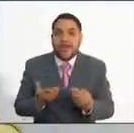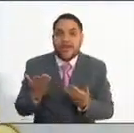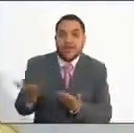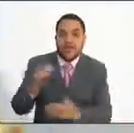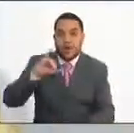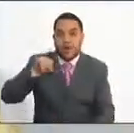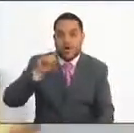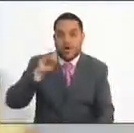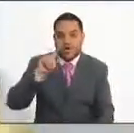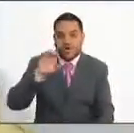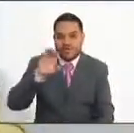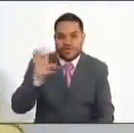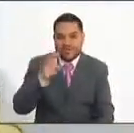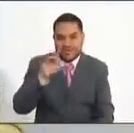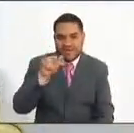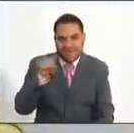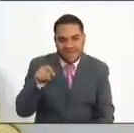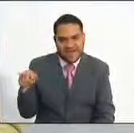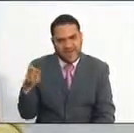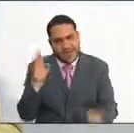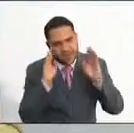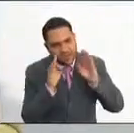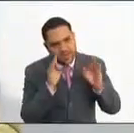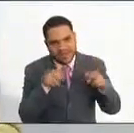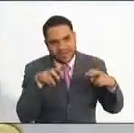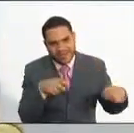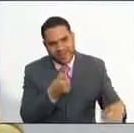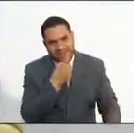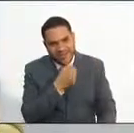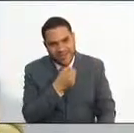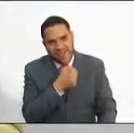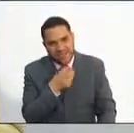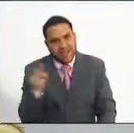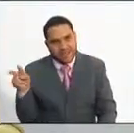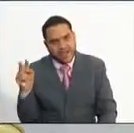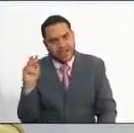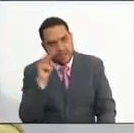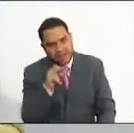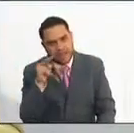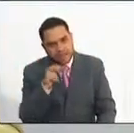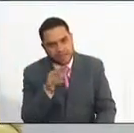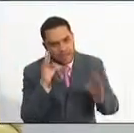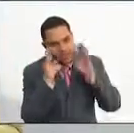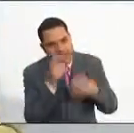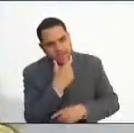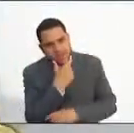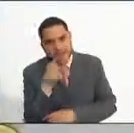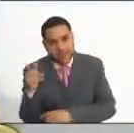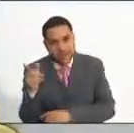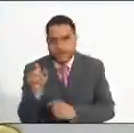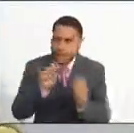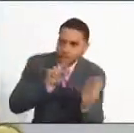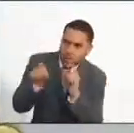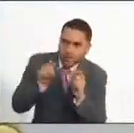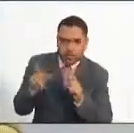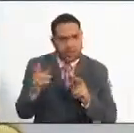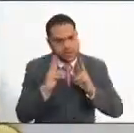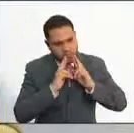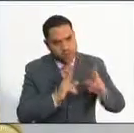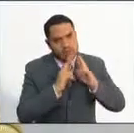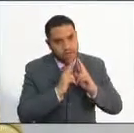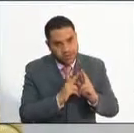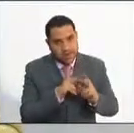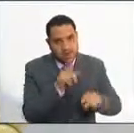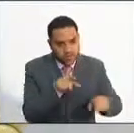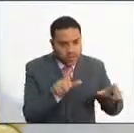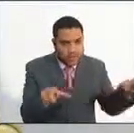José Elias Acosta que ha estado muy pendiente del estudio, de la transmisión, muy atento a también responder esas inquietudes de los